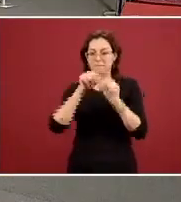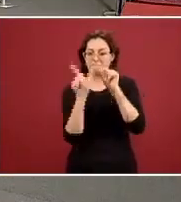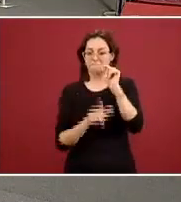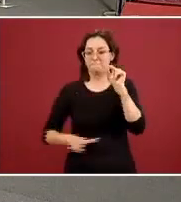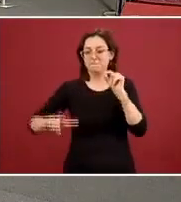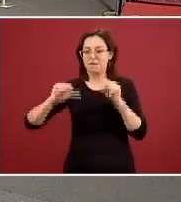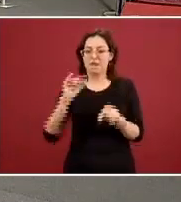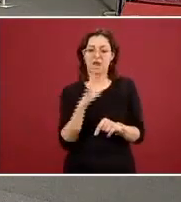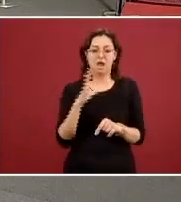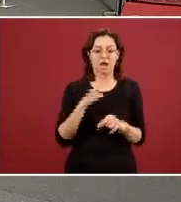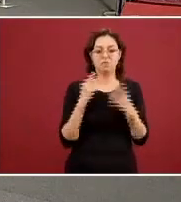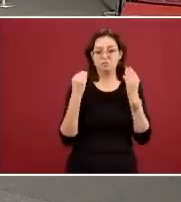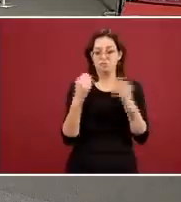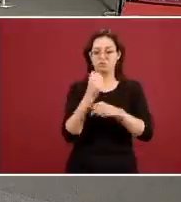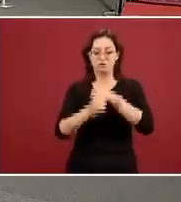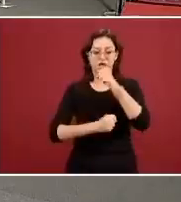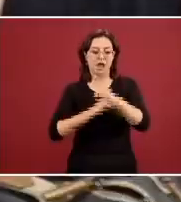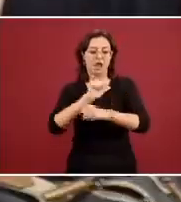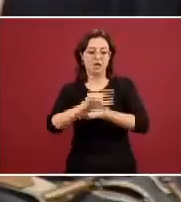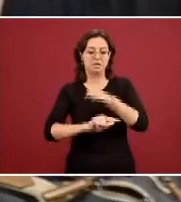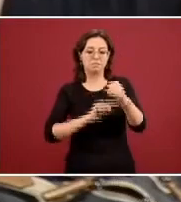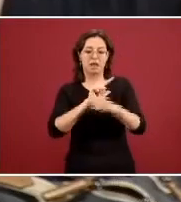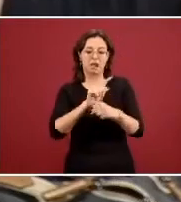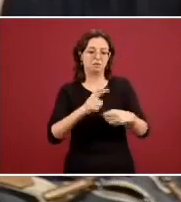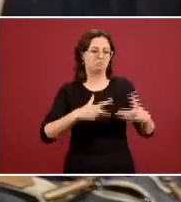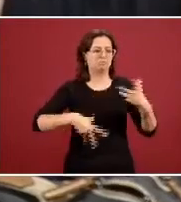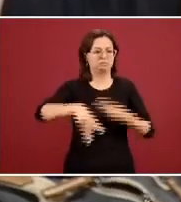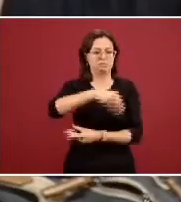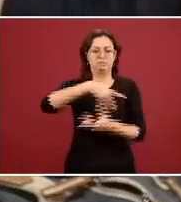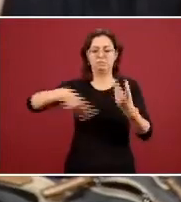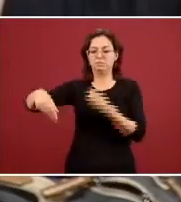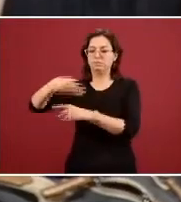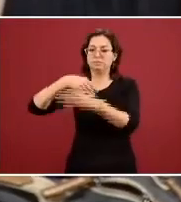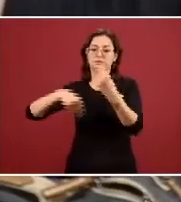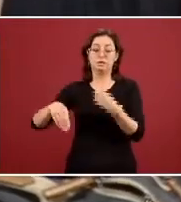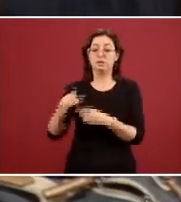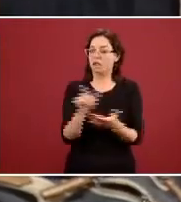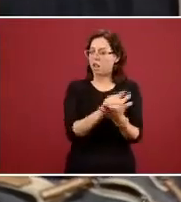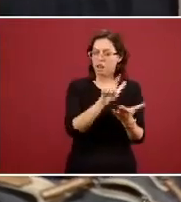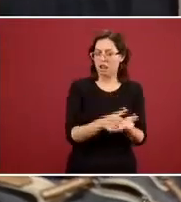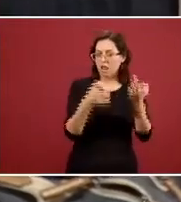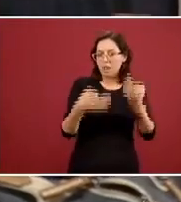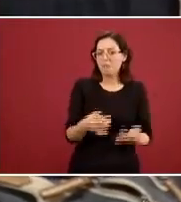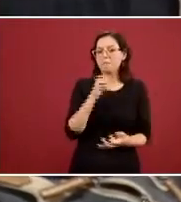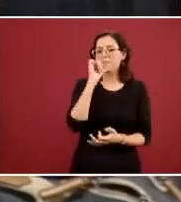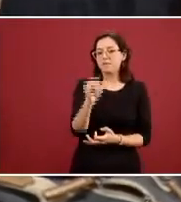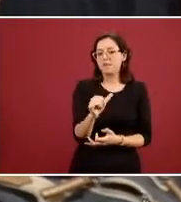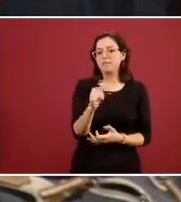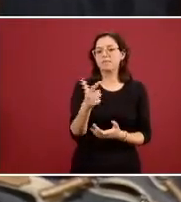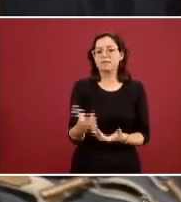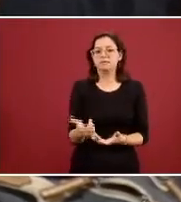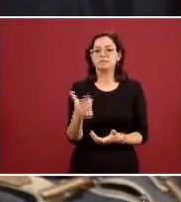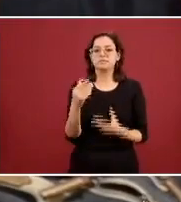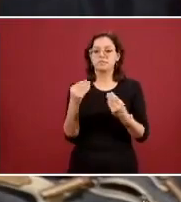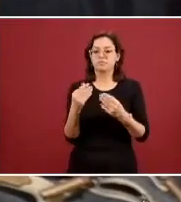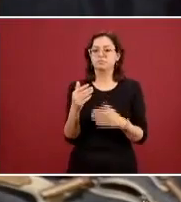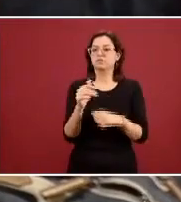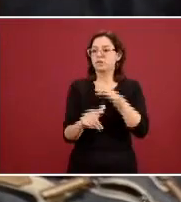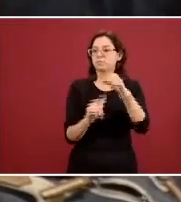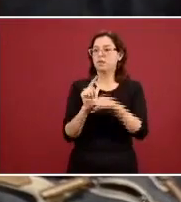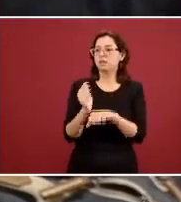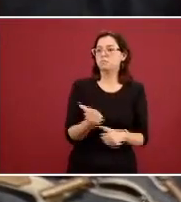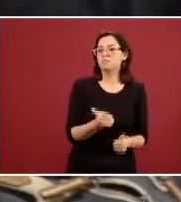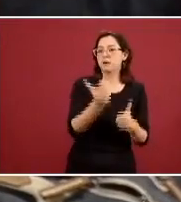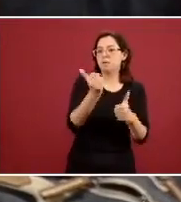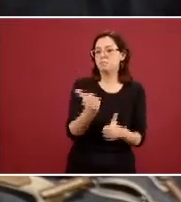con mayor mega biodiversidad y con altas tasas de tráfico ilegal de estas especies con altas tasas de deforestación ¿qué está haciendo